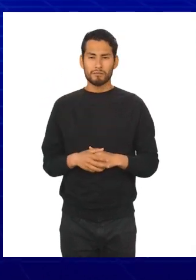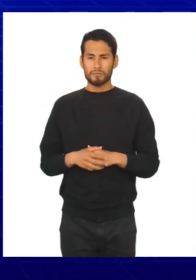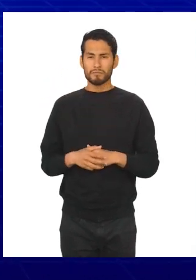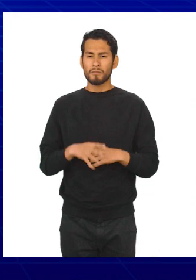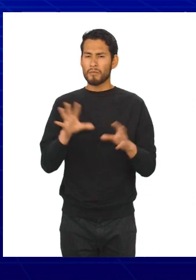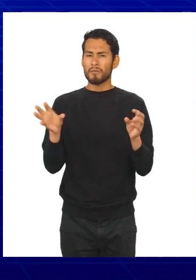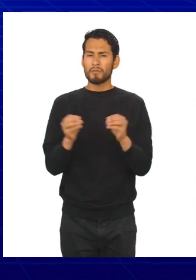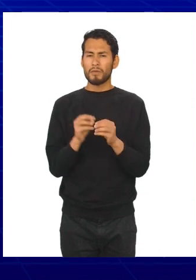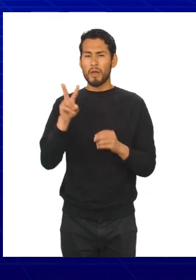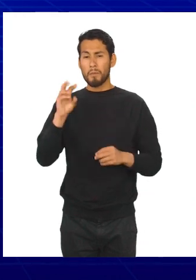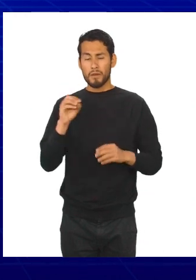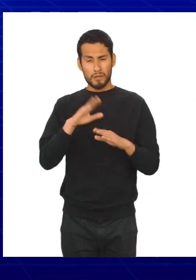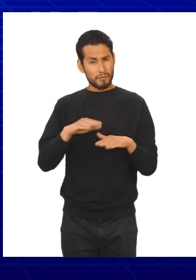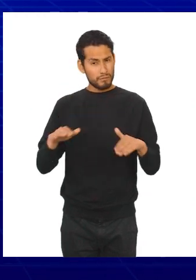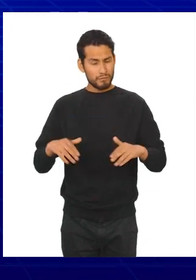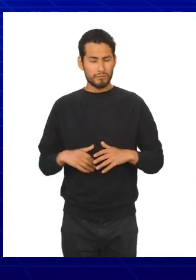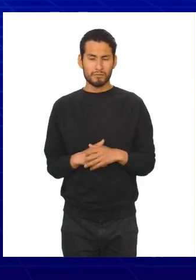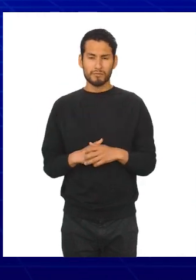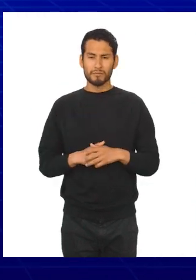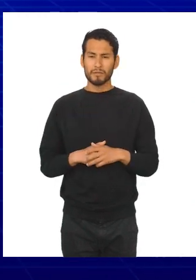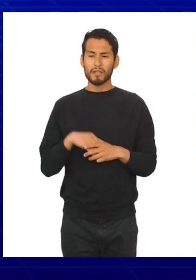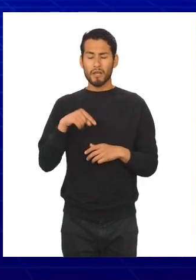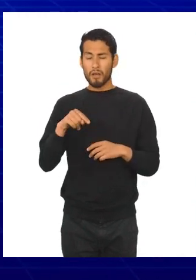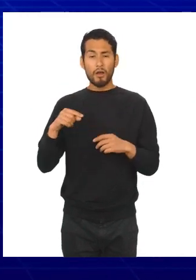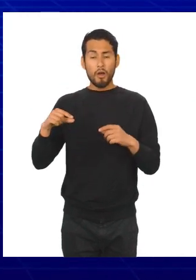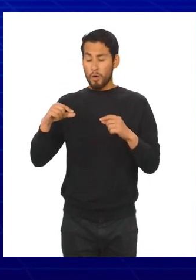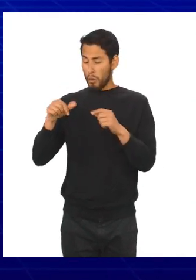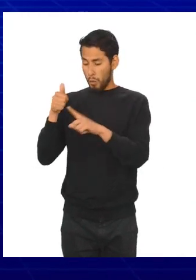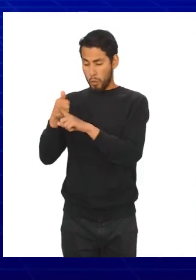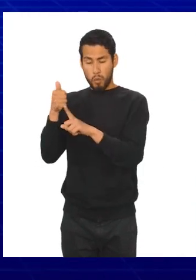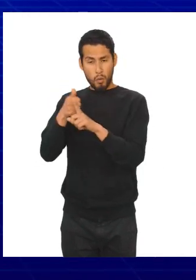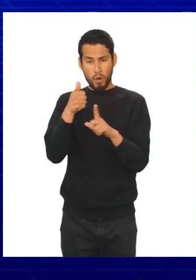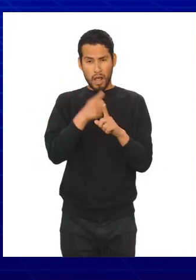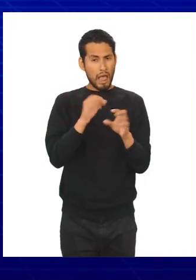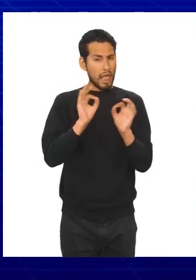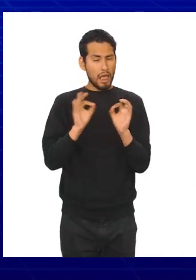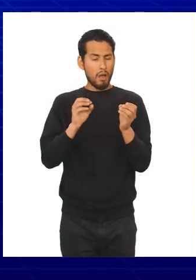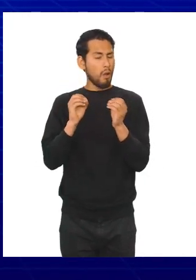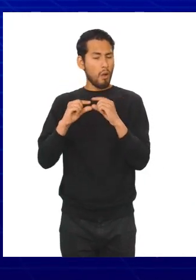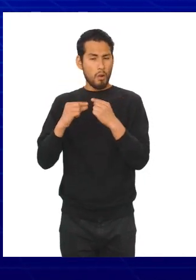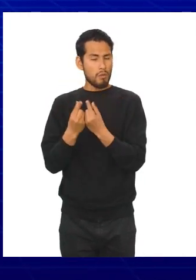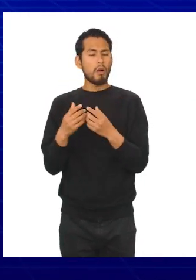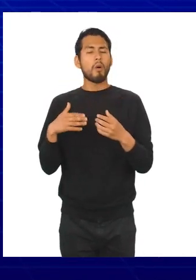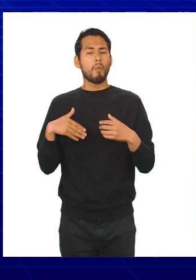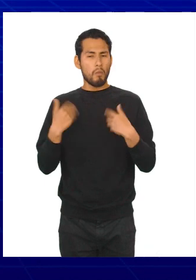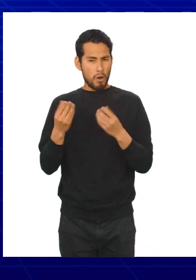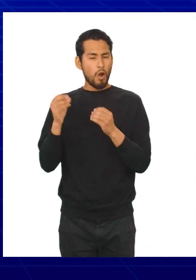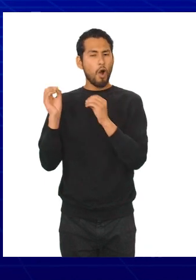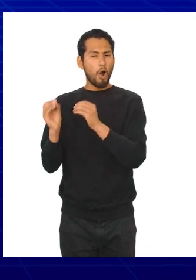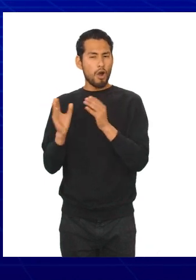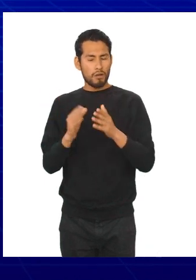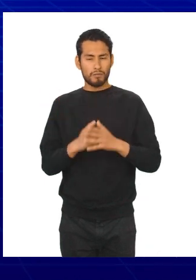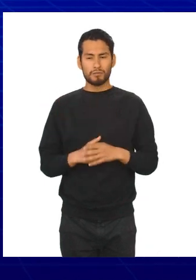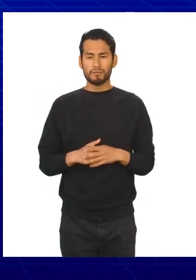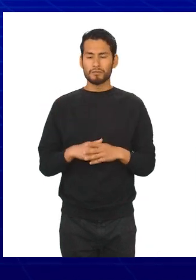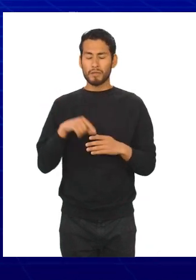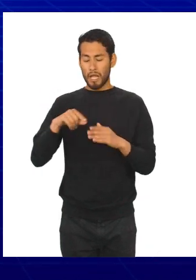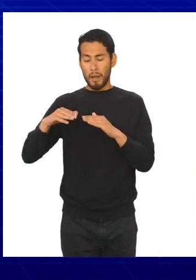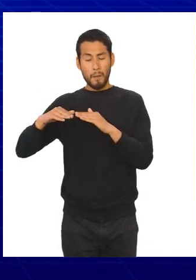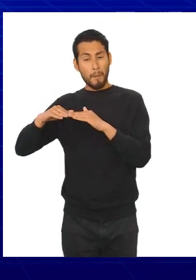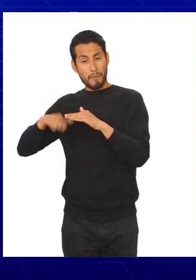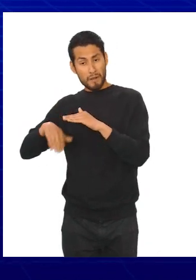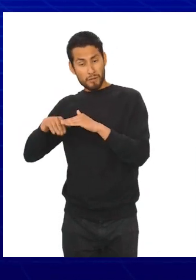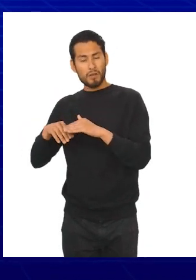5, 5, 6. Total, 20 niños. Los datos no agrupados también los puedes ordenar. Por ejemplo,